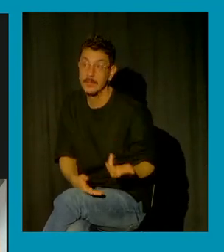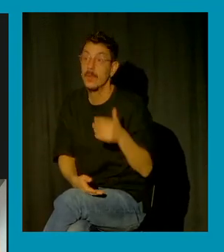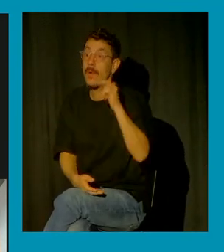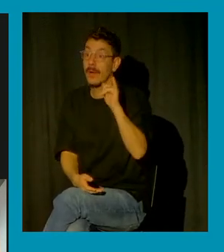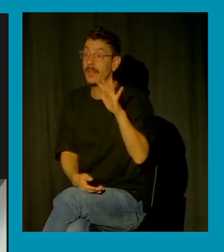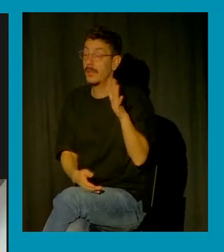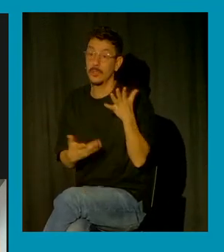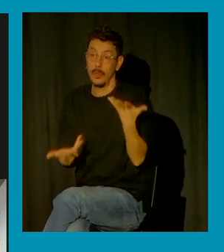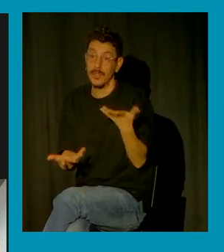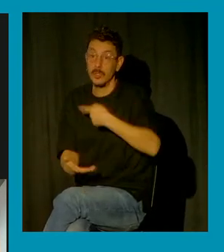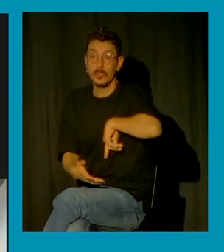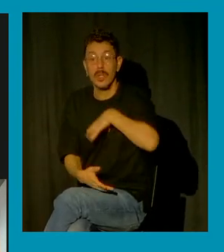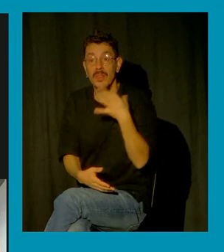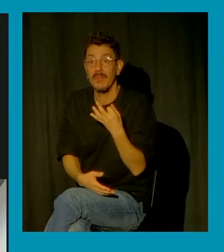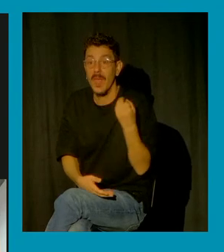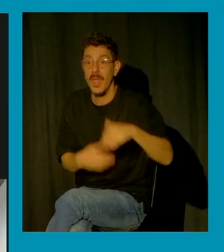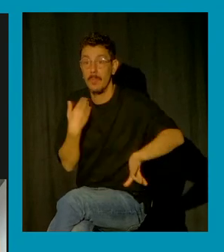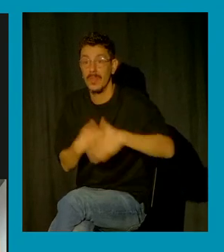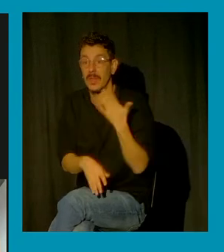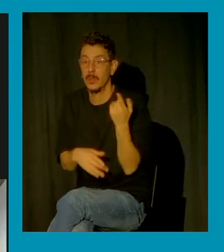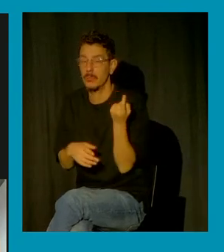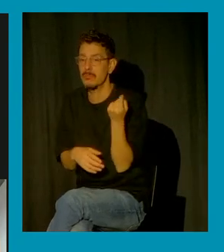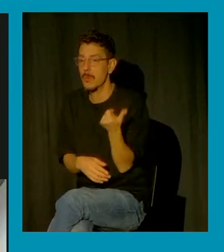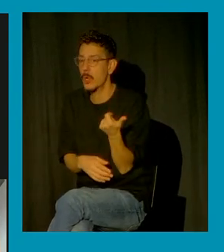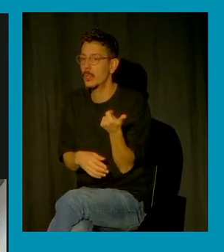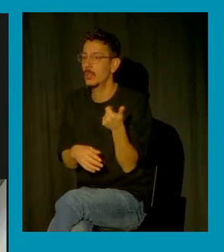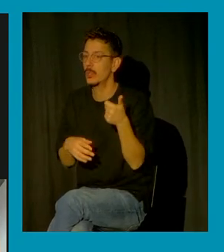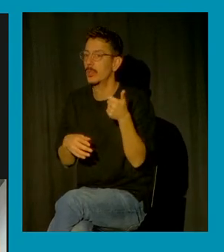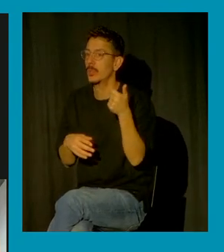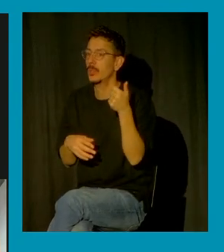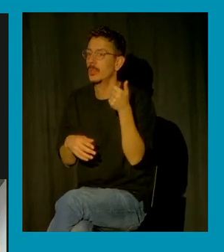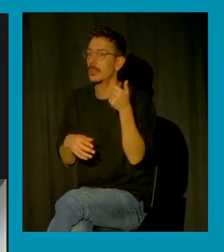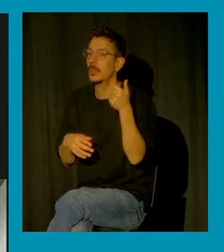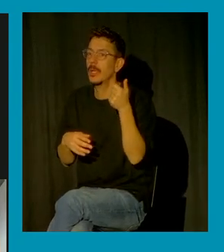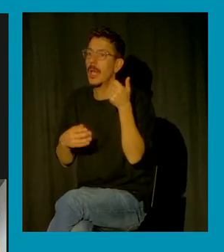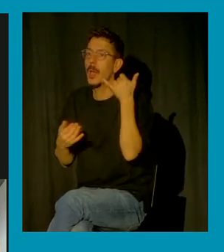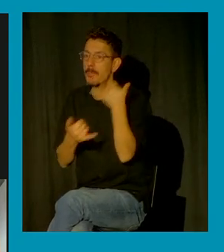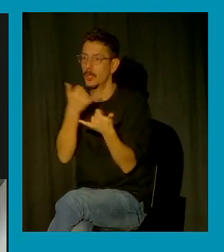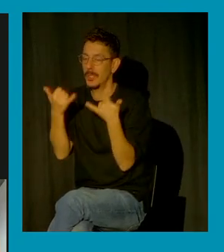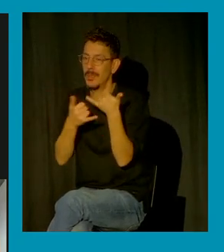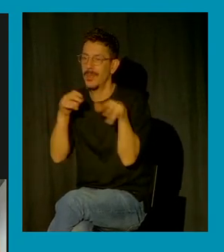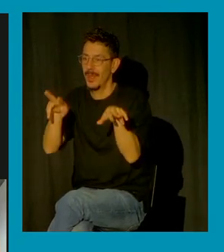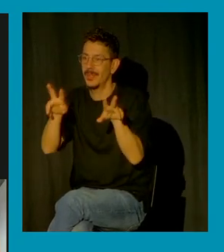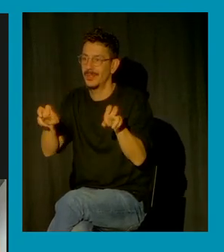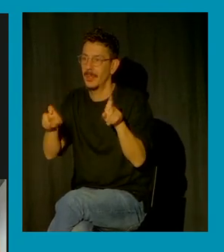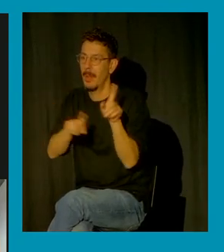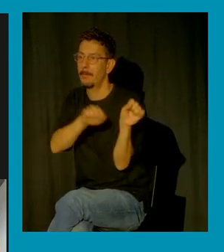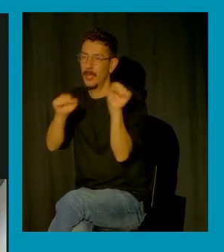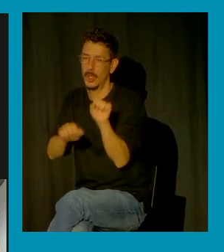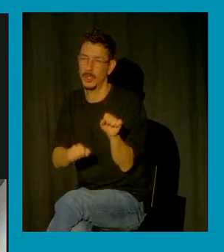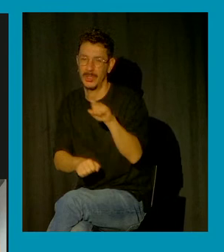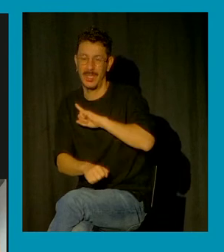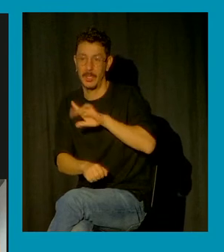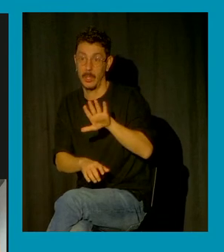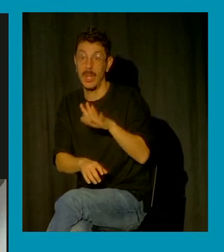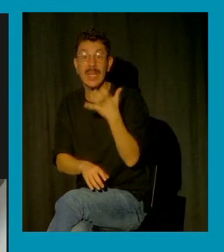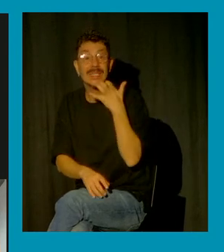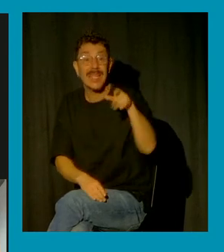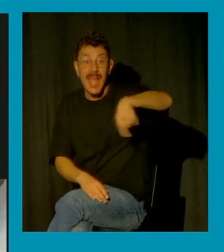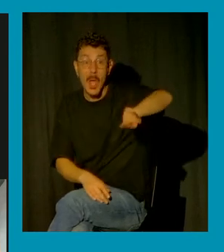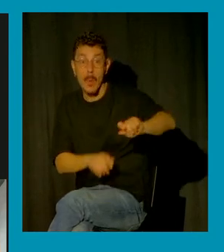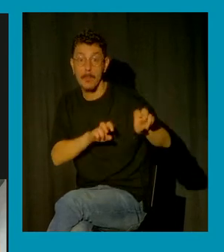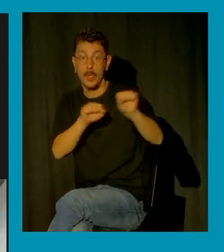empezar a problematizar de manera escandalosa el tema de la protección mientras nos protejan estamos